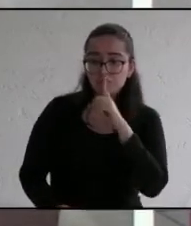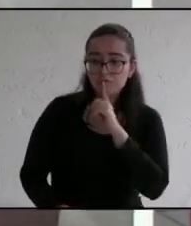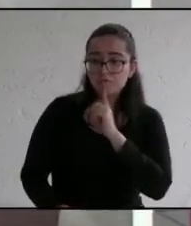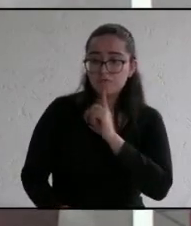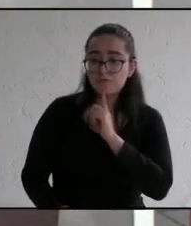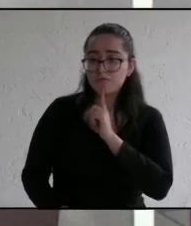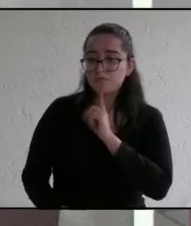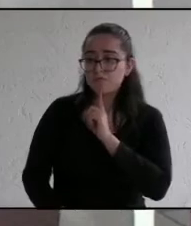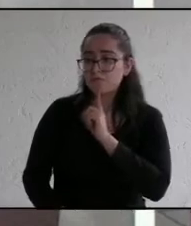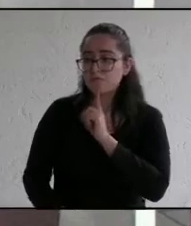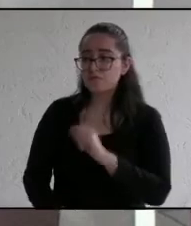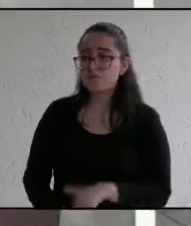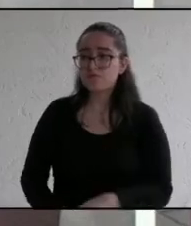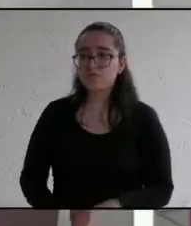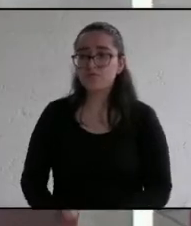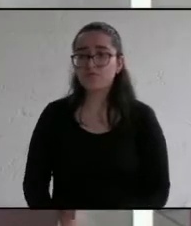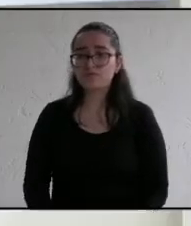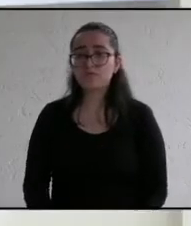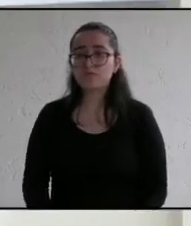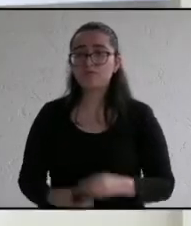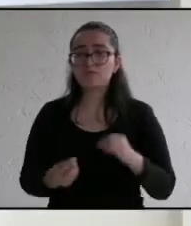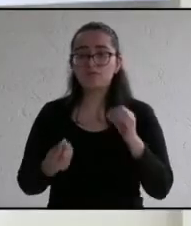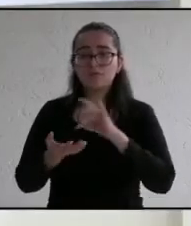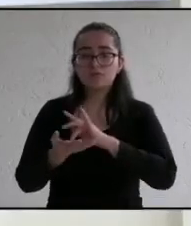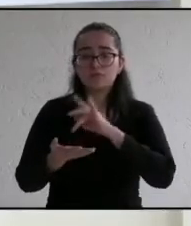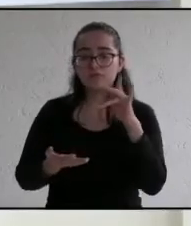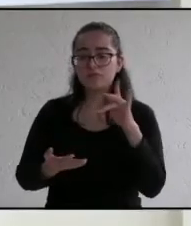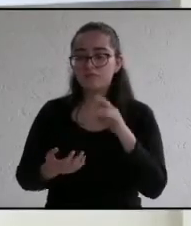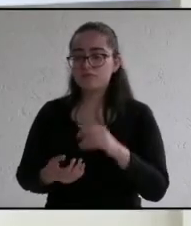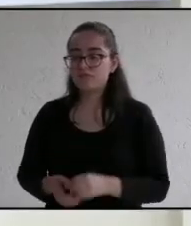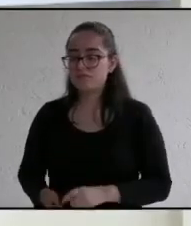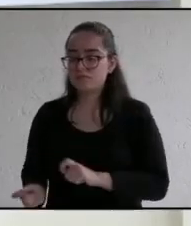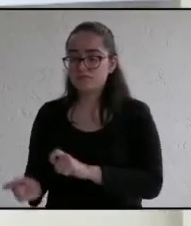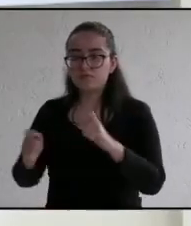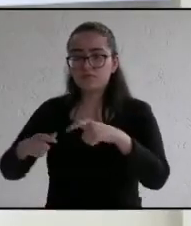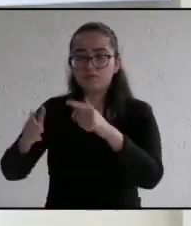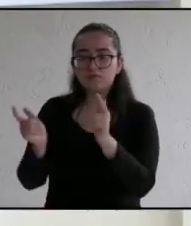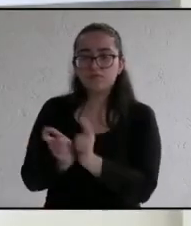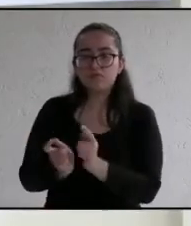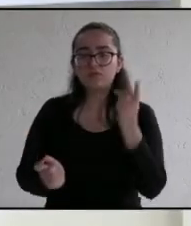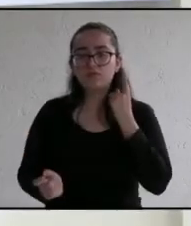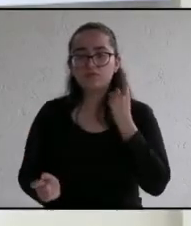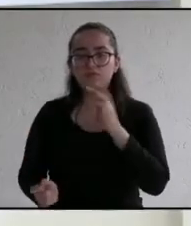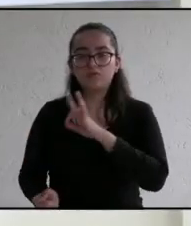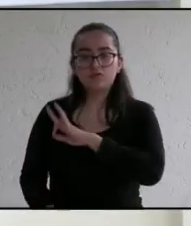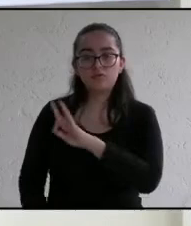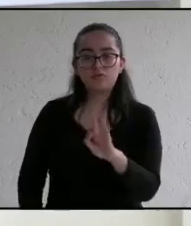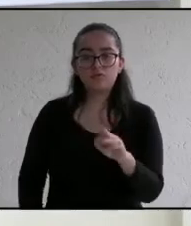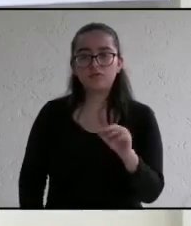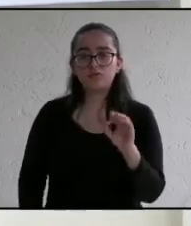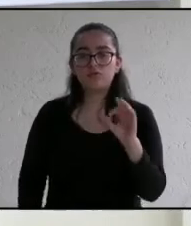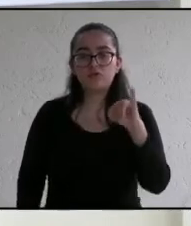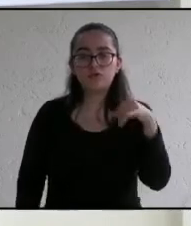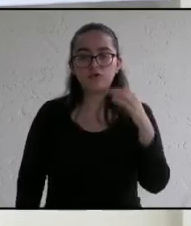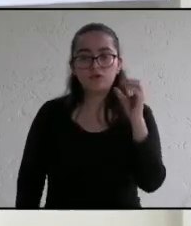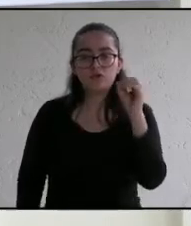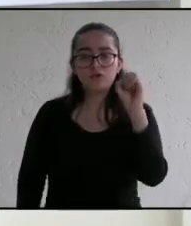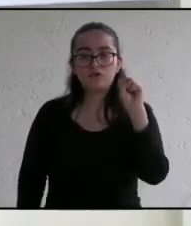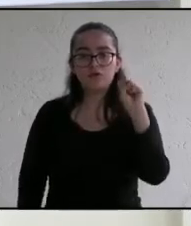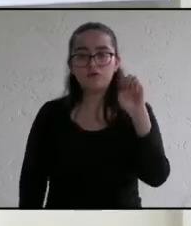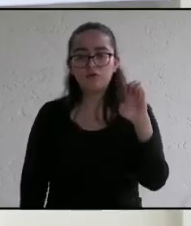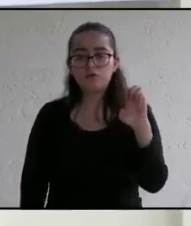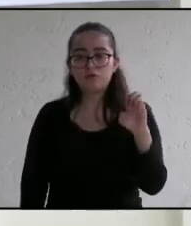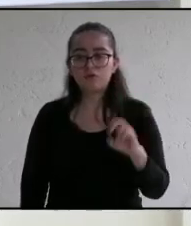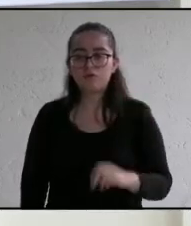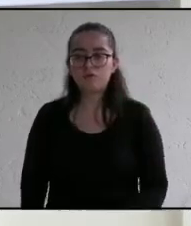acostumbrados los políticos Muchísimas gracias candidata ahora le toca el turno al caído de Podemos José Filemón Udra López en este